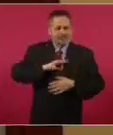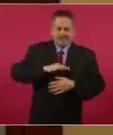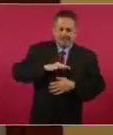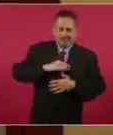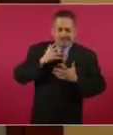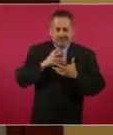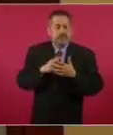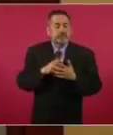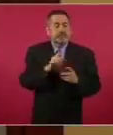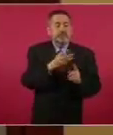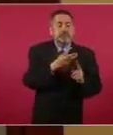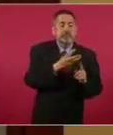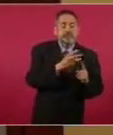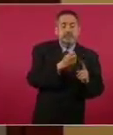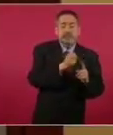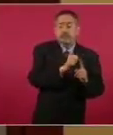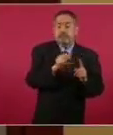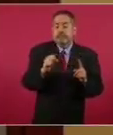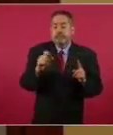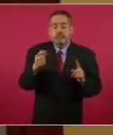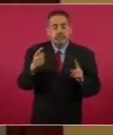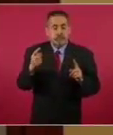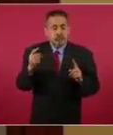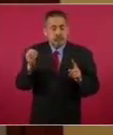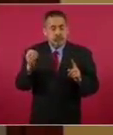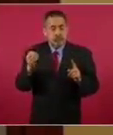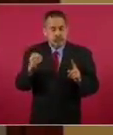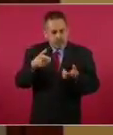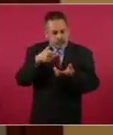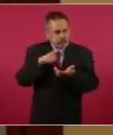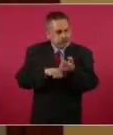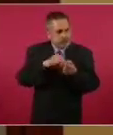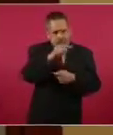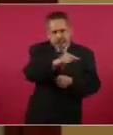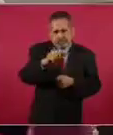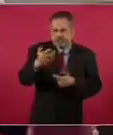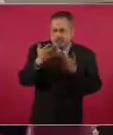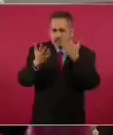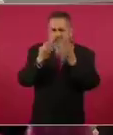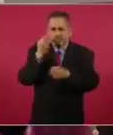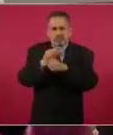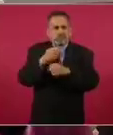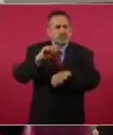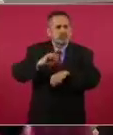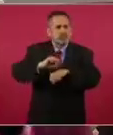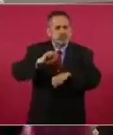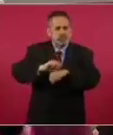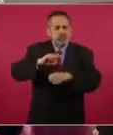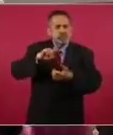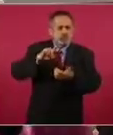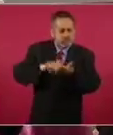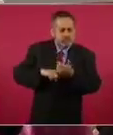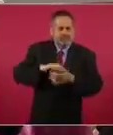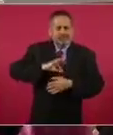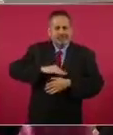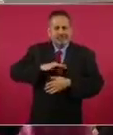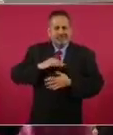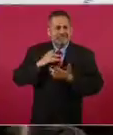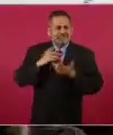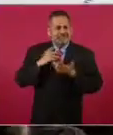21 de octubre se reportaron casos de intoxicación de estudiantes de nivel secundaria y preparatoria